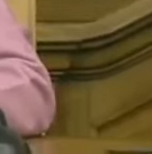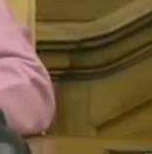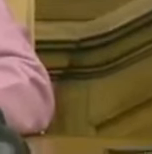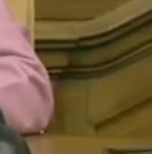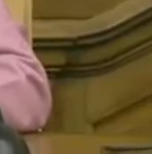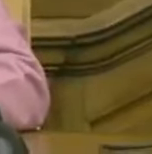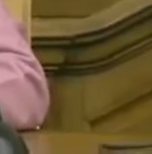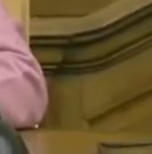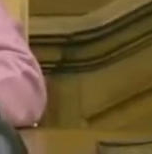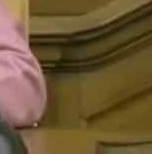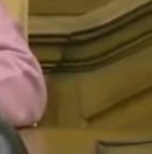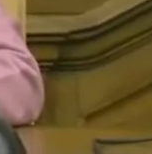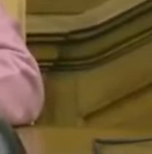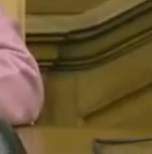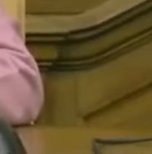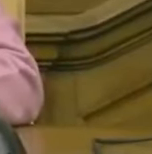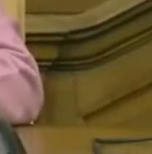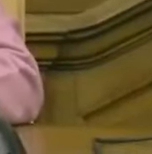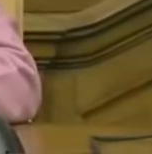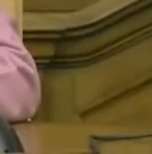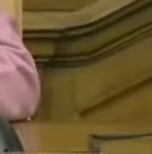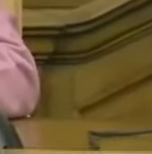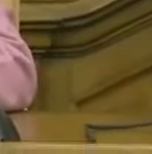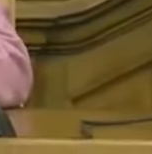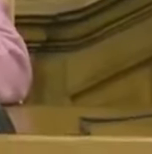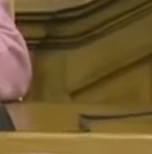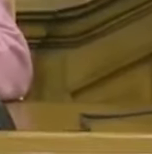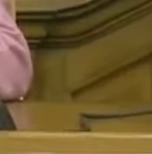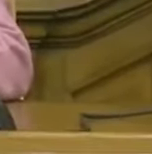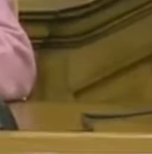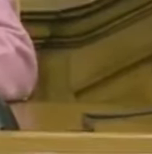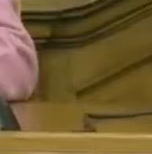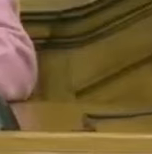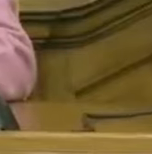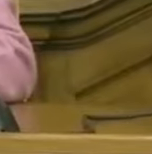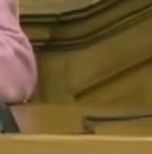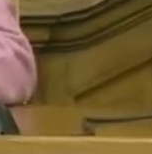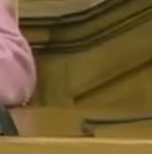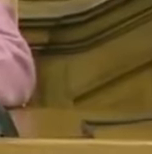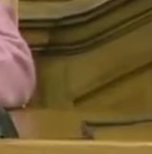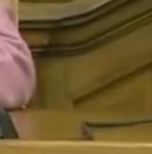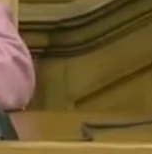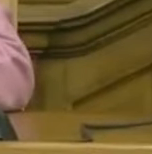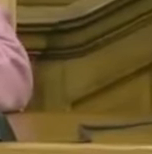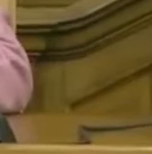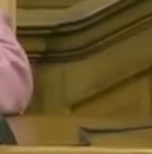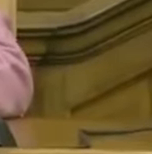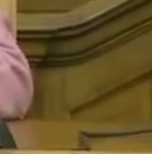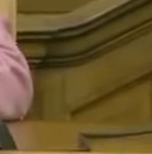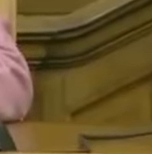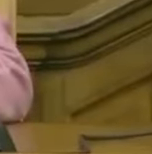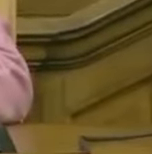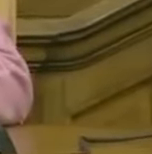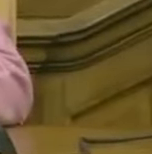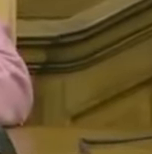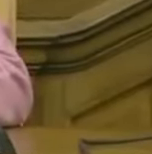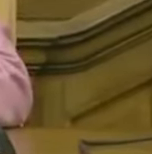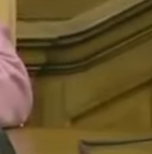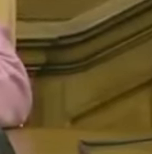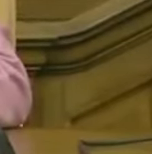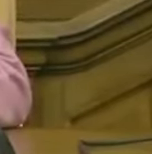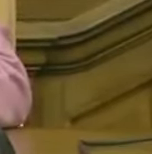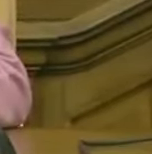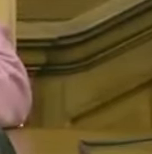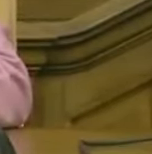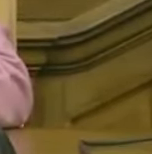vicepresidentas y los vicepresidentes de las comisiones permanentes de conformidad con lo previsto en el artículo 193 de